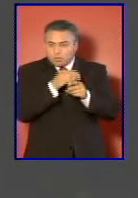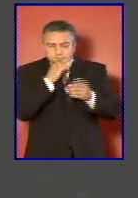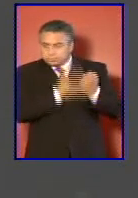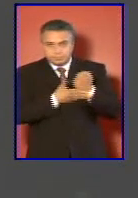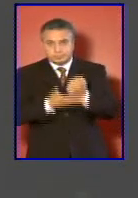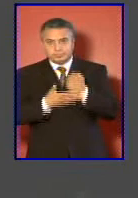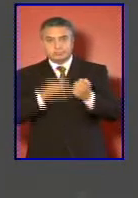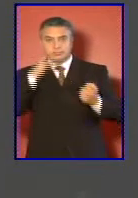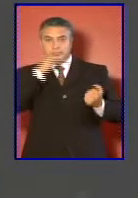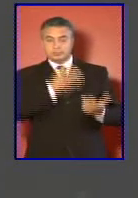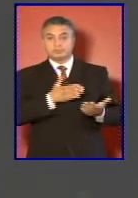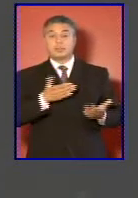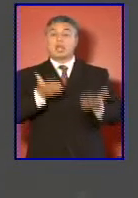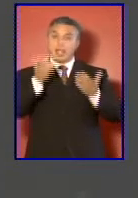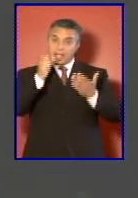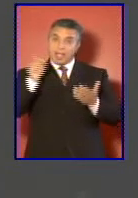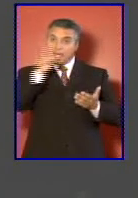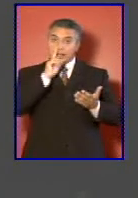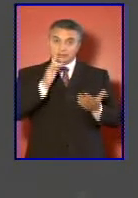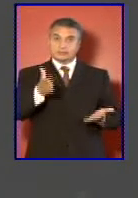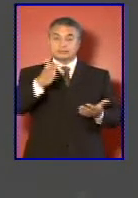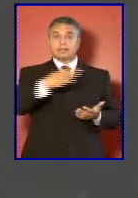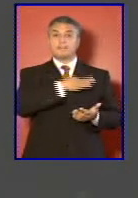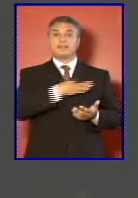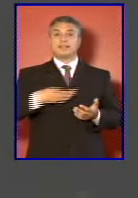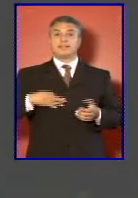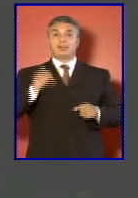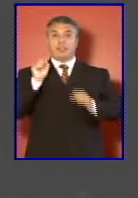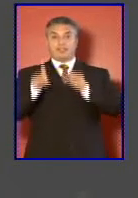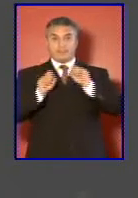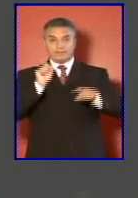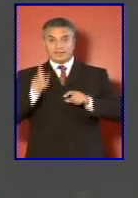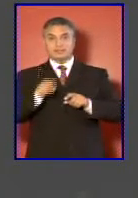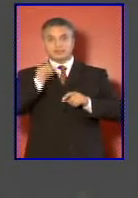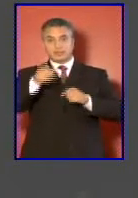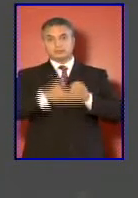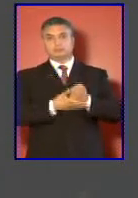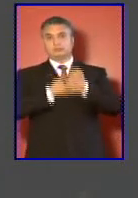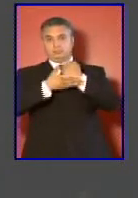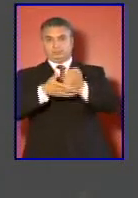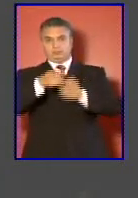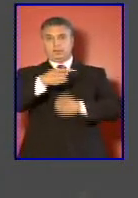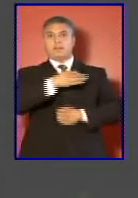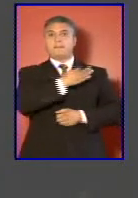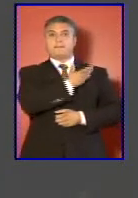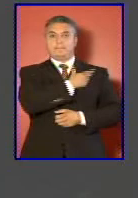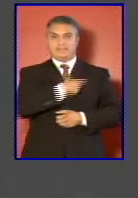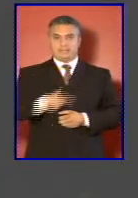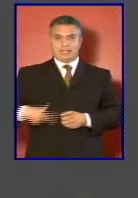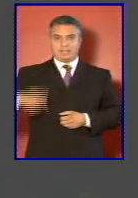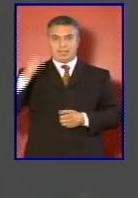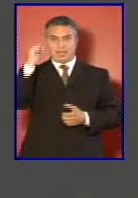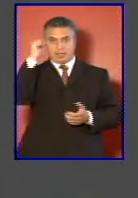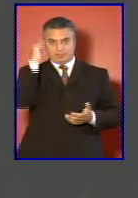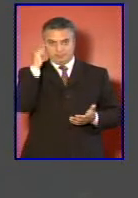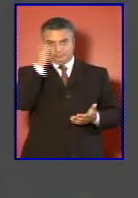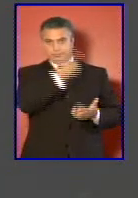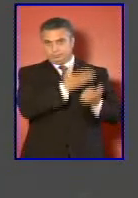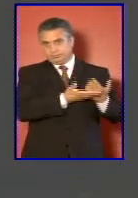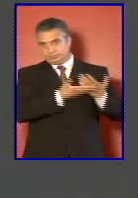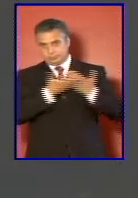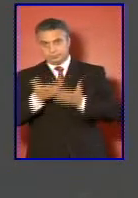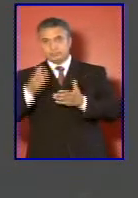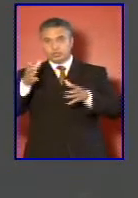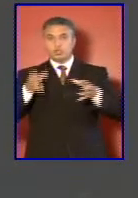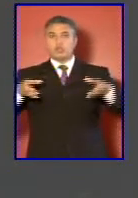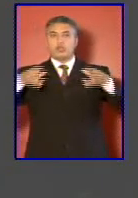tal razón el ministerio de defensa por encargo del presidente de la república y en conjunto con el ministerio